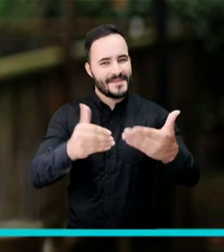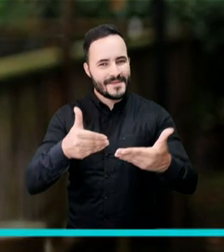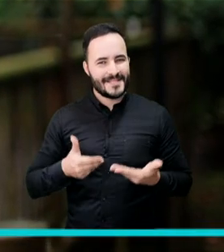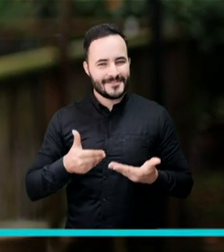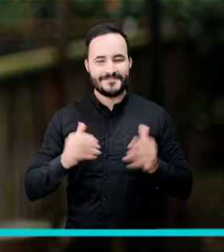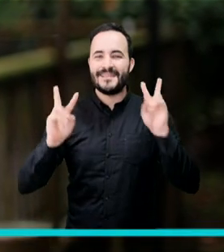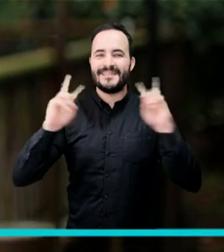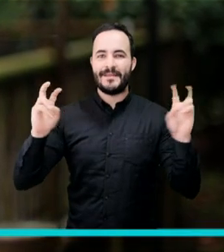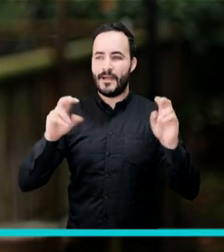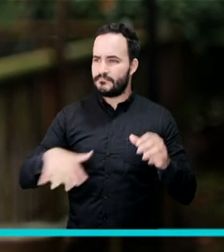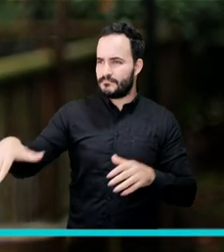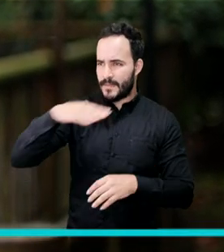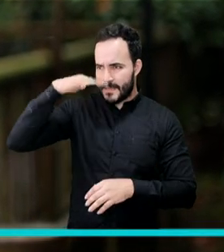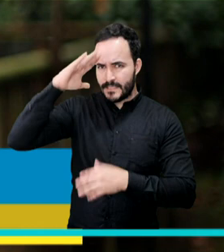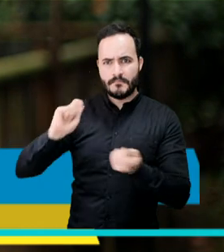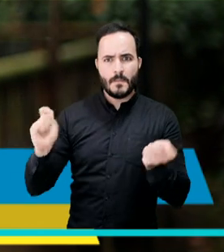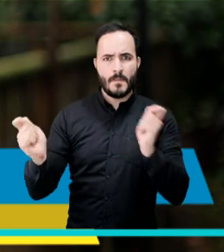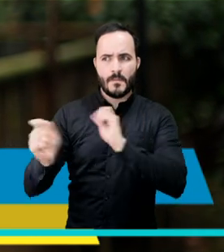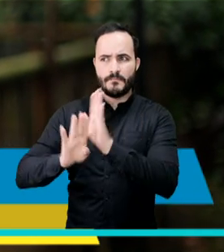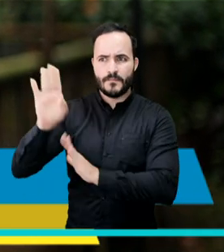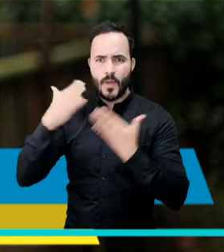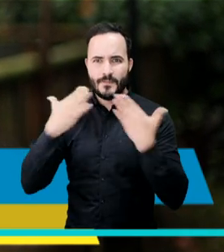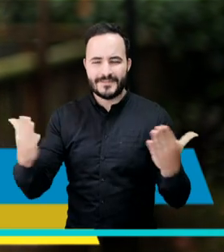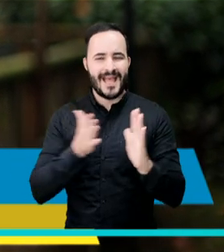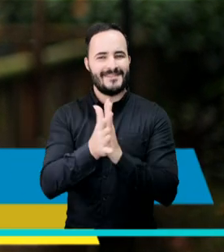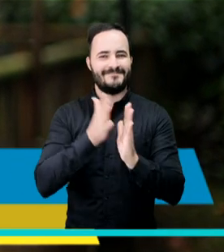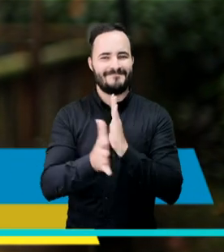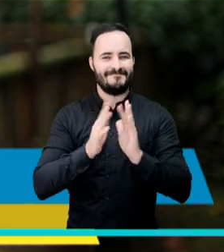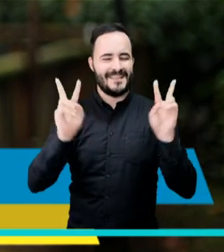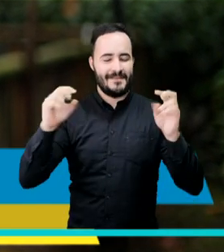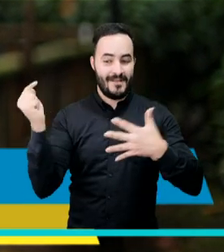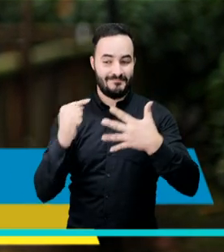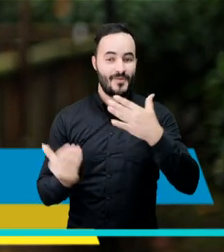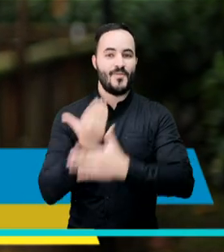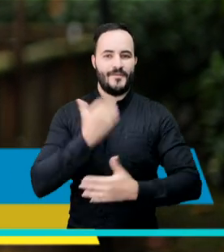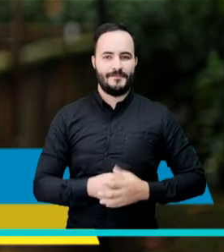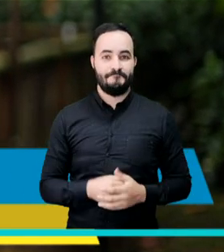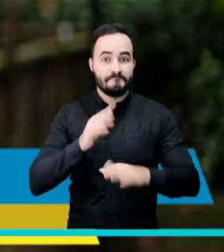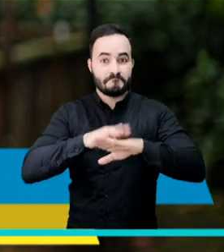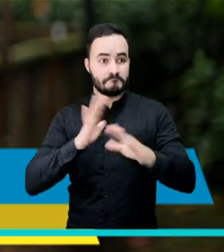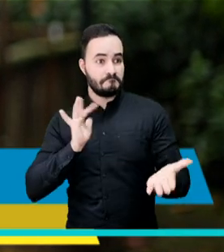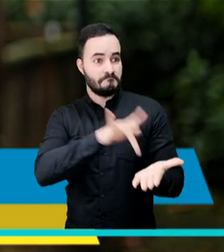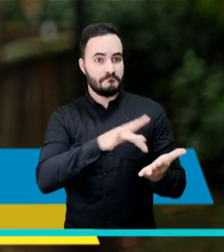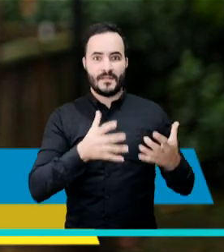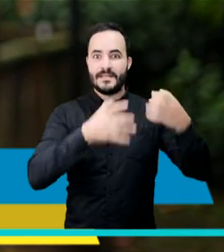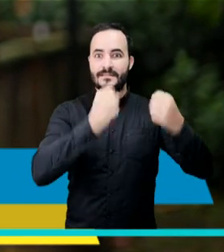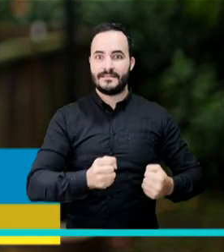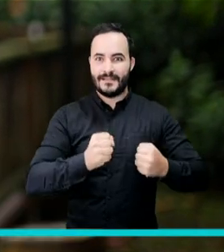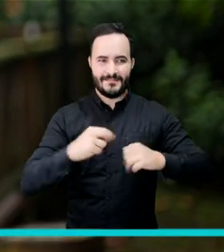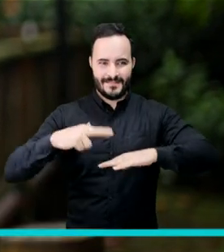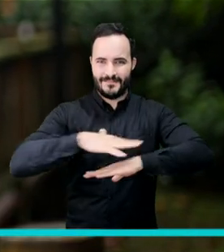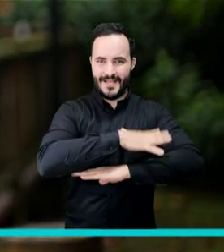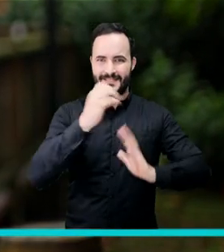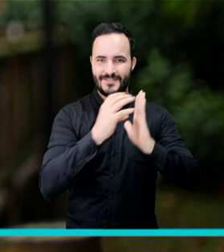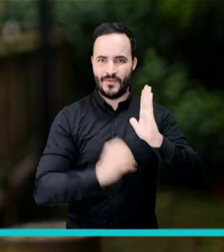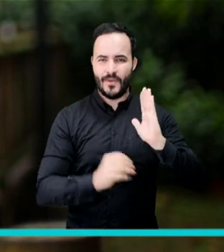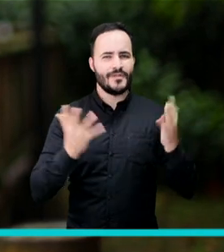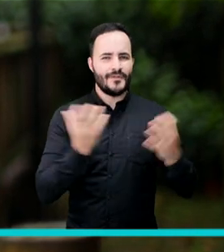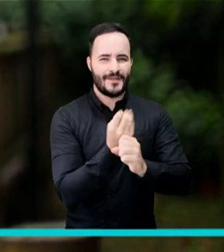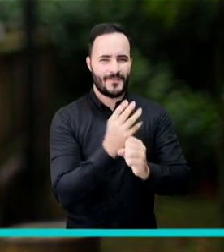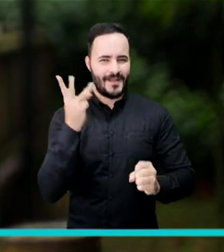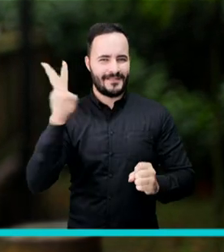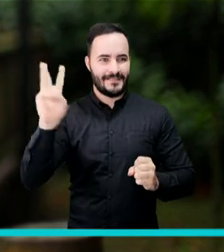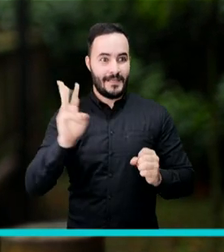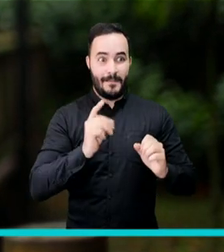Bienvenidos a una nueva emisión de Medellín Conecta TV. Estuvimos visitando el primer centro del Valle del Software de la ciudad ubicado en la Comuna 13